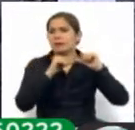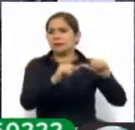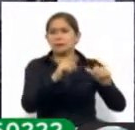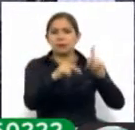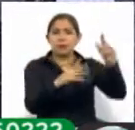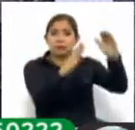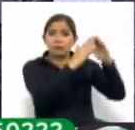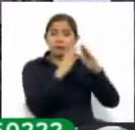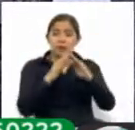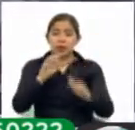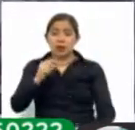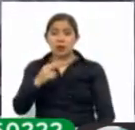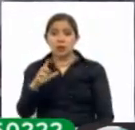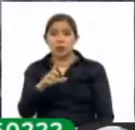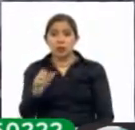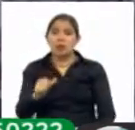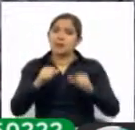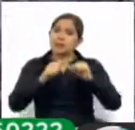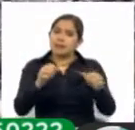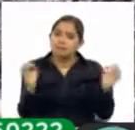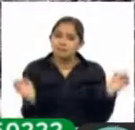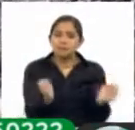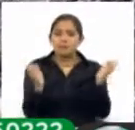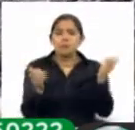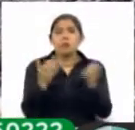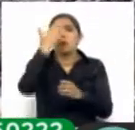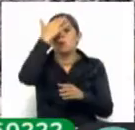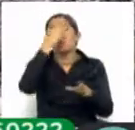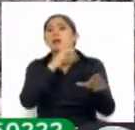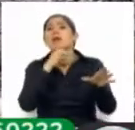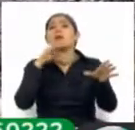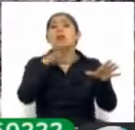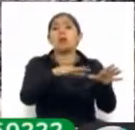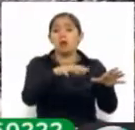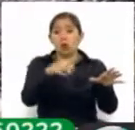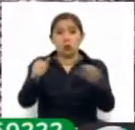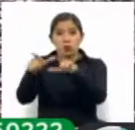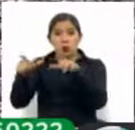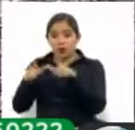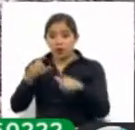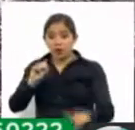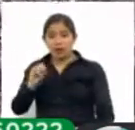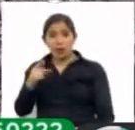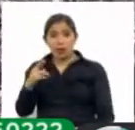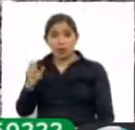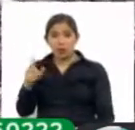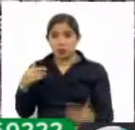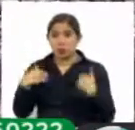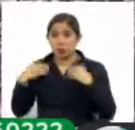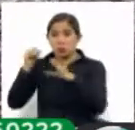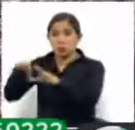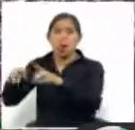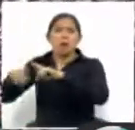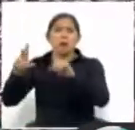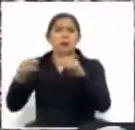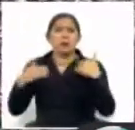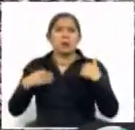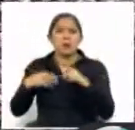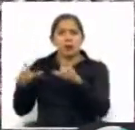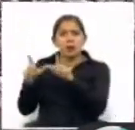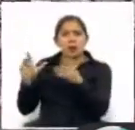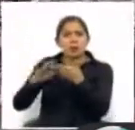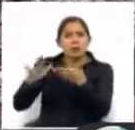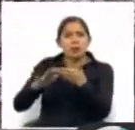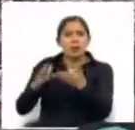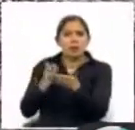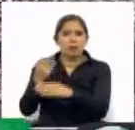mantienen el estado de emergencia debido al depósito de la basura en Zacachurú, a pesar de no contar con la licencia ambiental y el daño a la